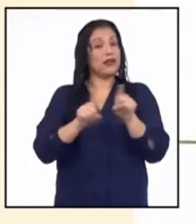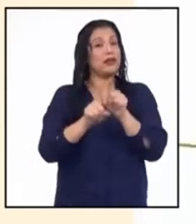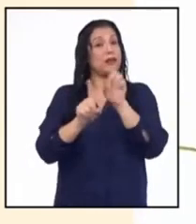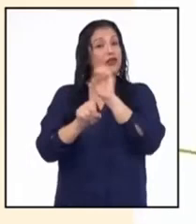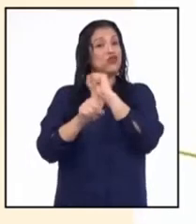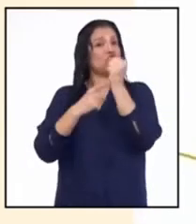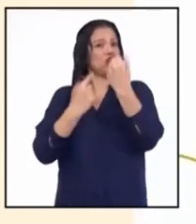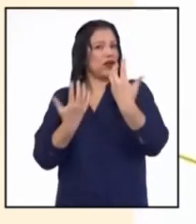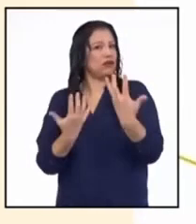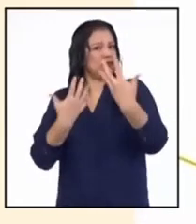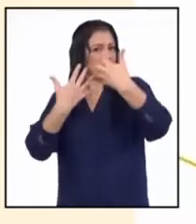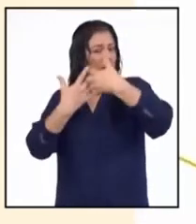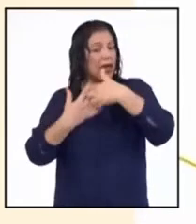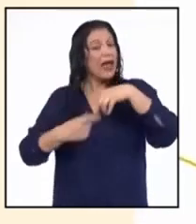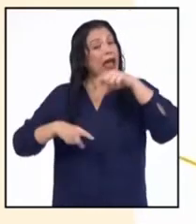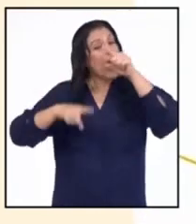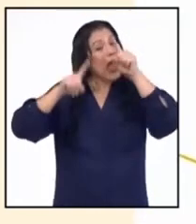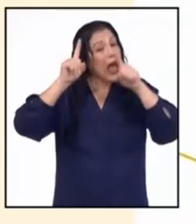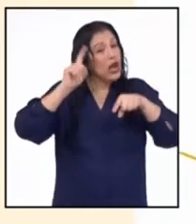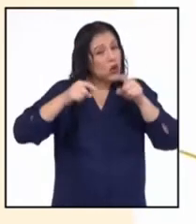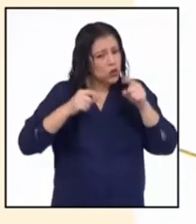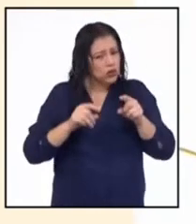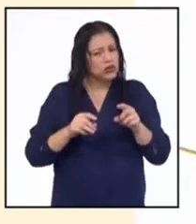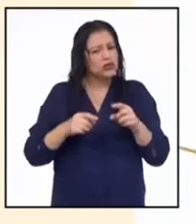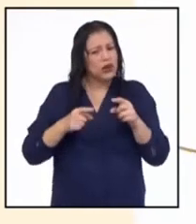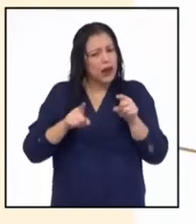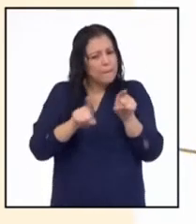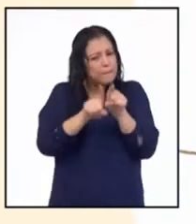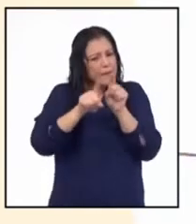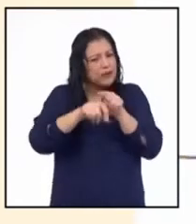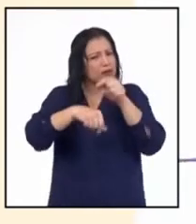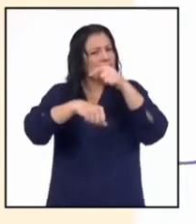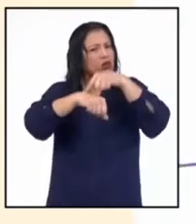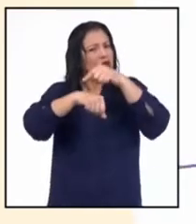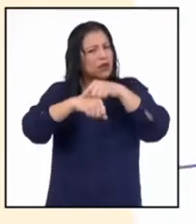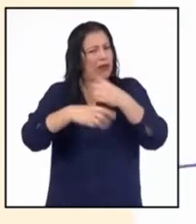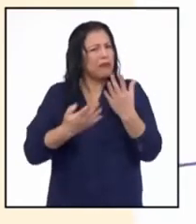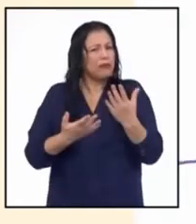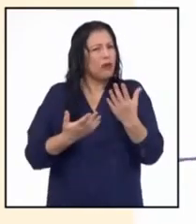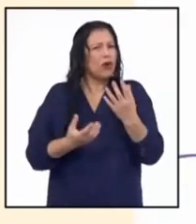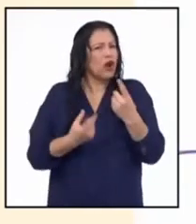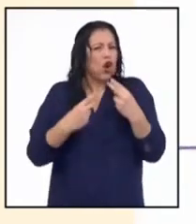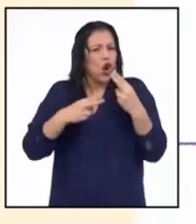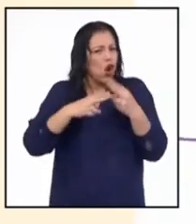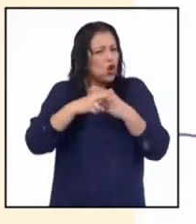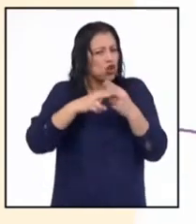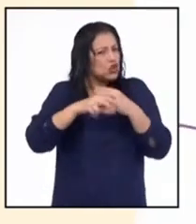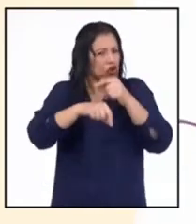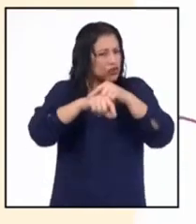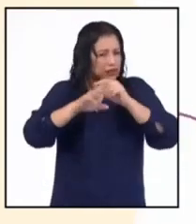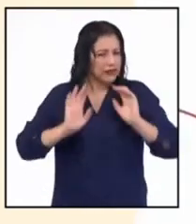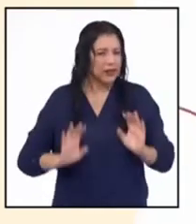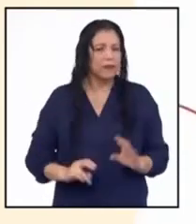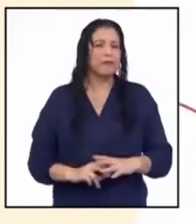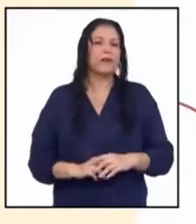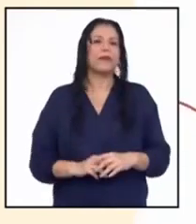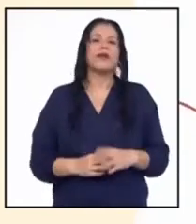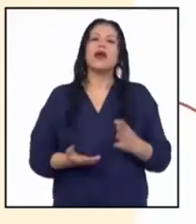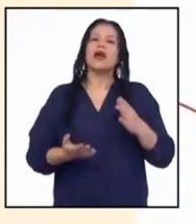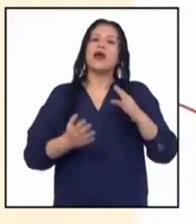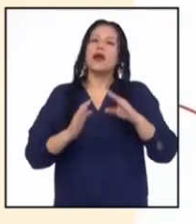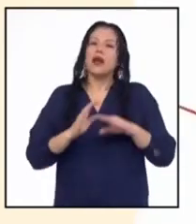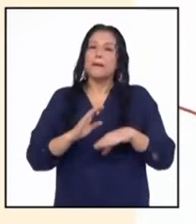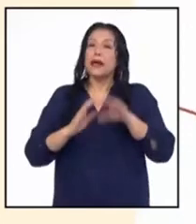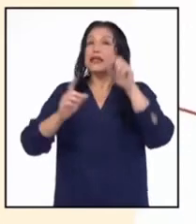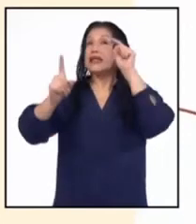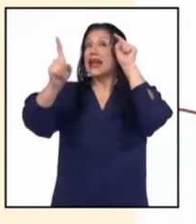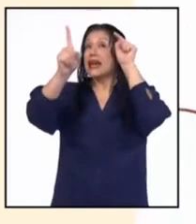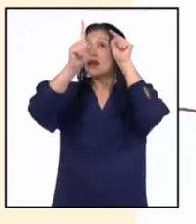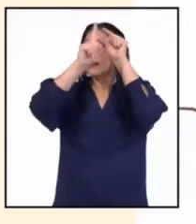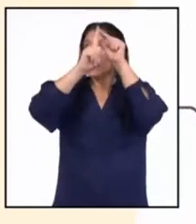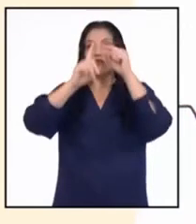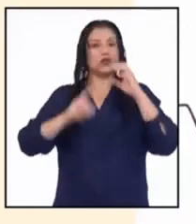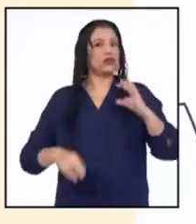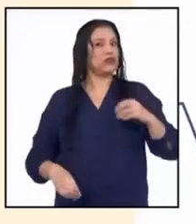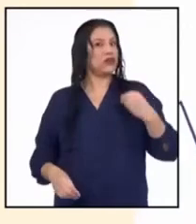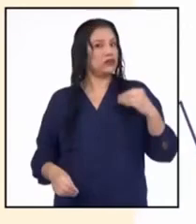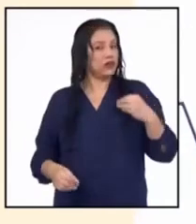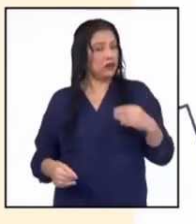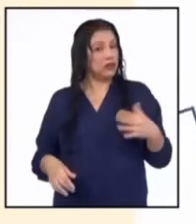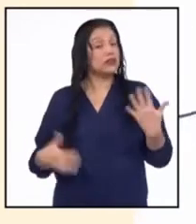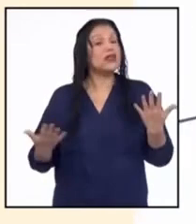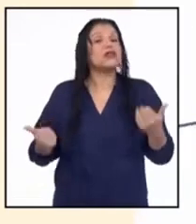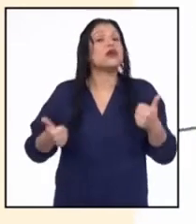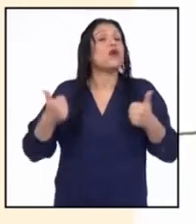Algunos de los cuales son simultáneos en un periodo relativamente corto de tiempo. Gran parte del reto de la vivencia de la